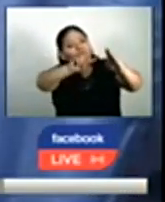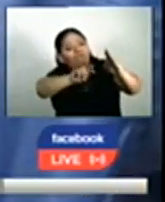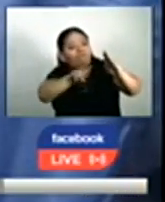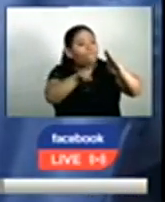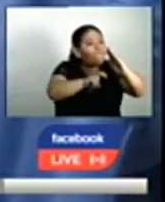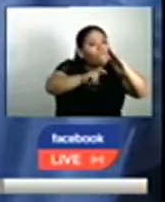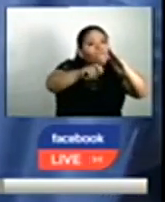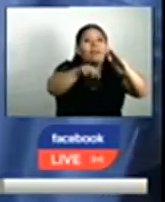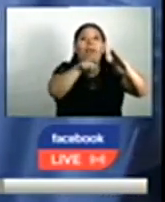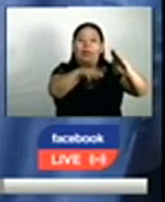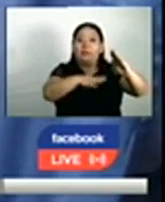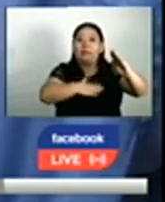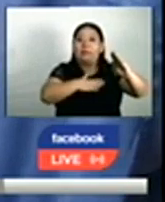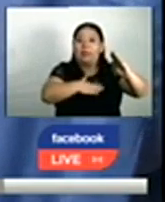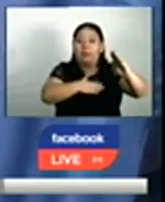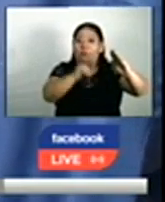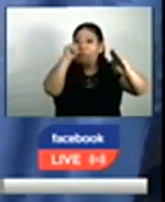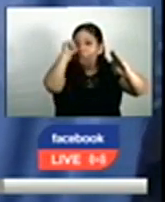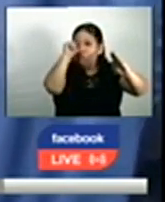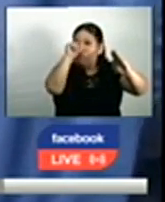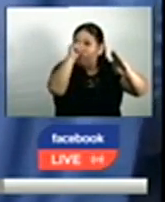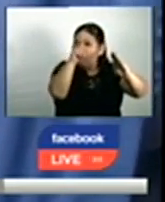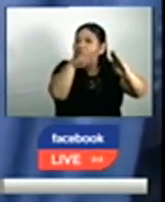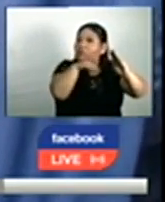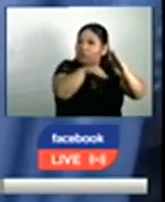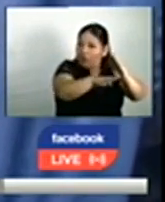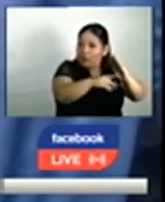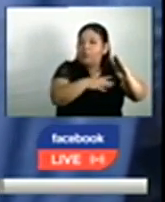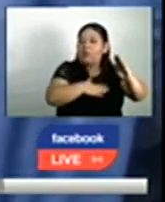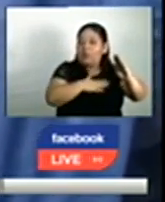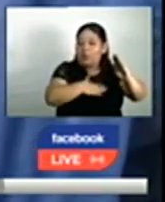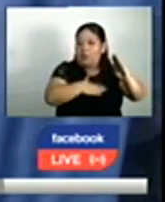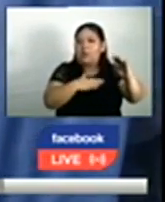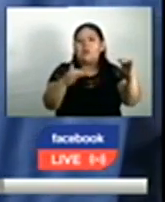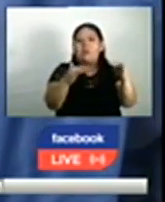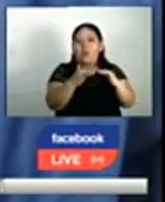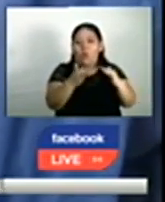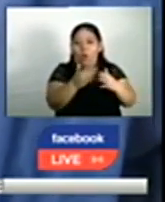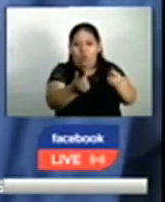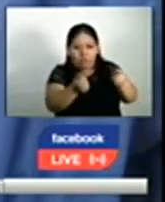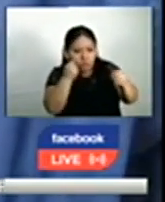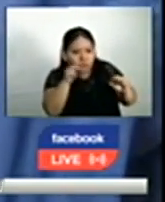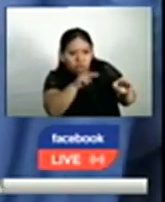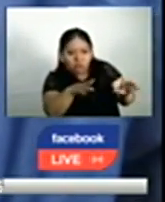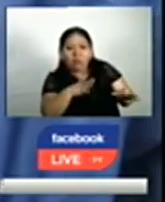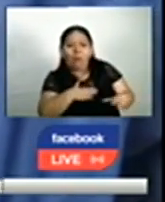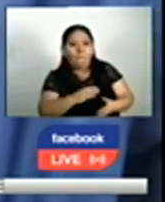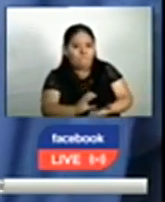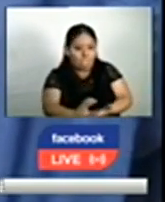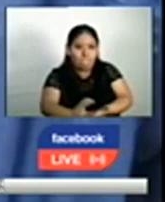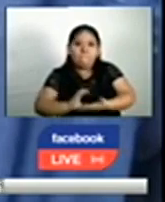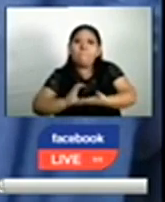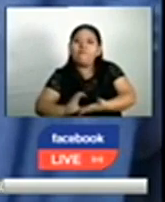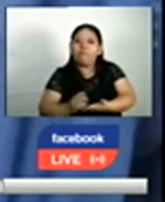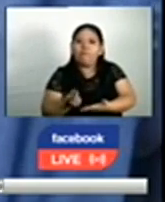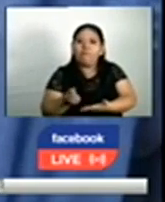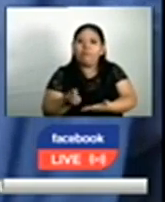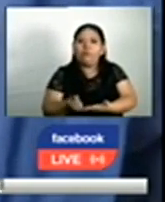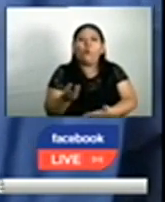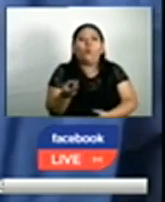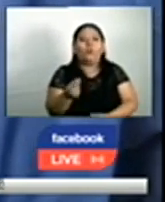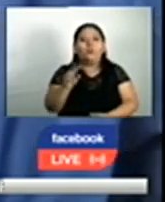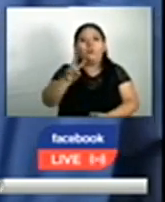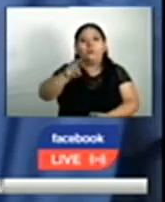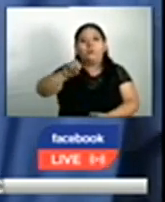droga dentro de esta y a la vez se incauta cantidad dineraria consistente en 20